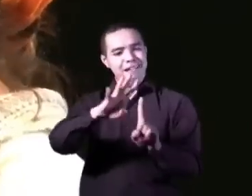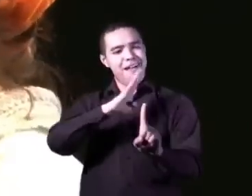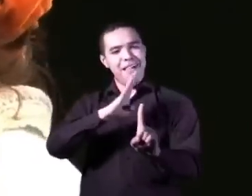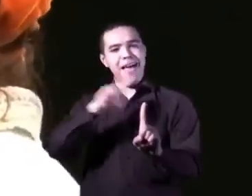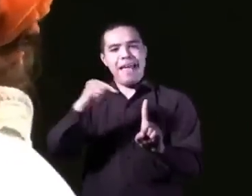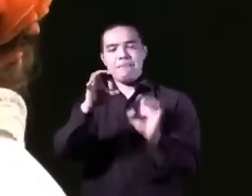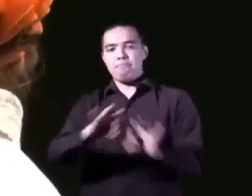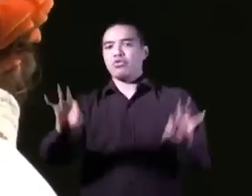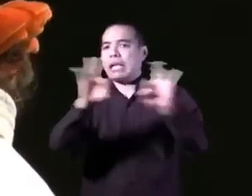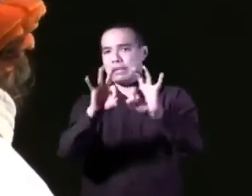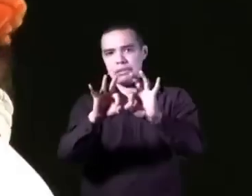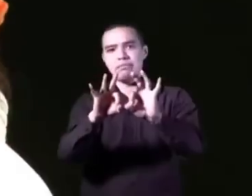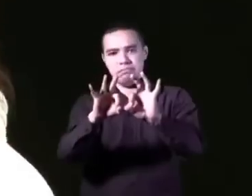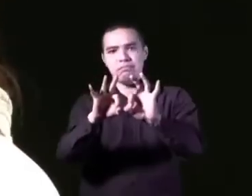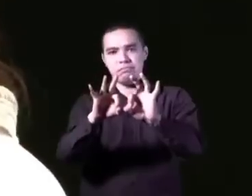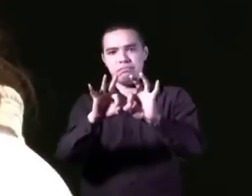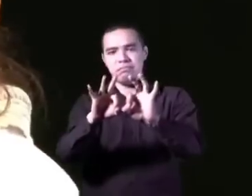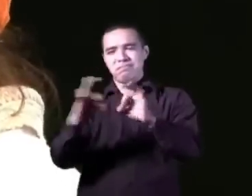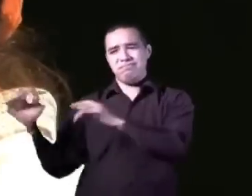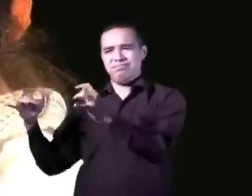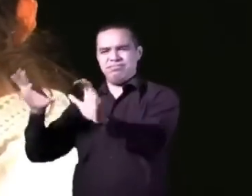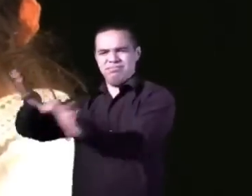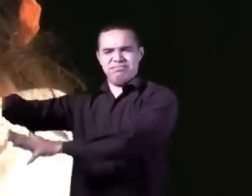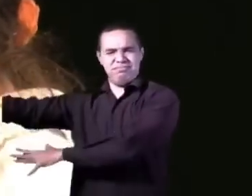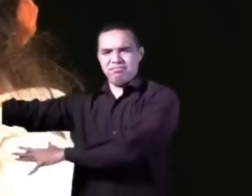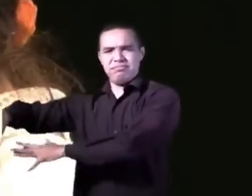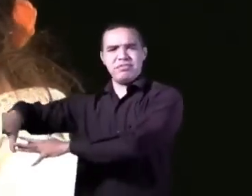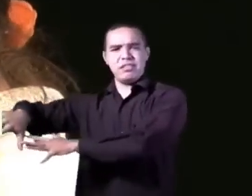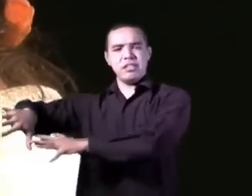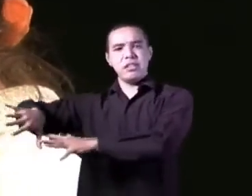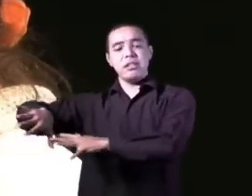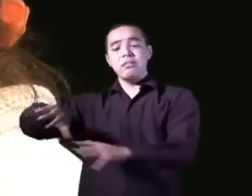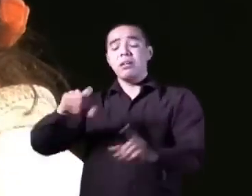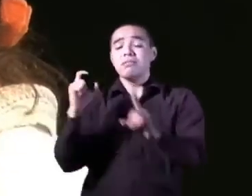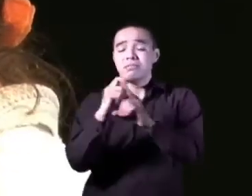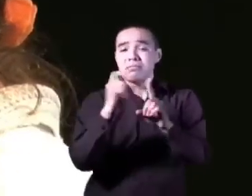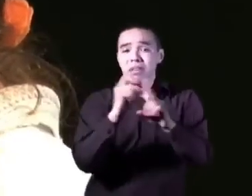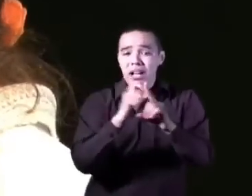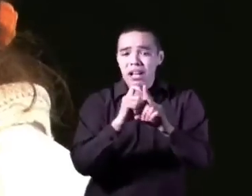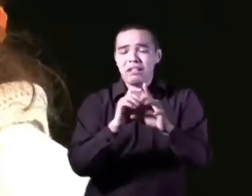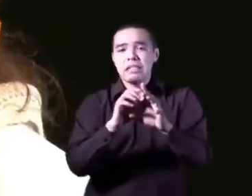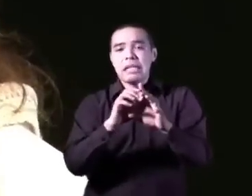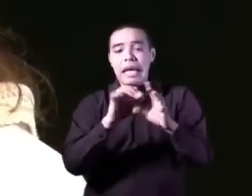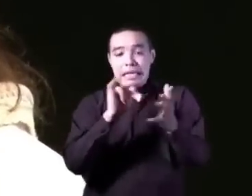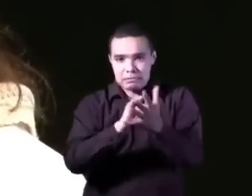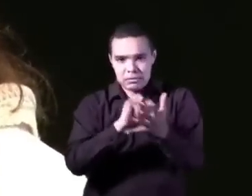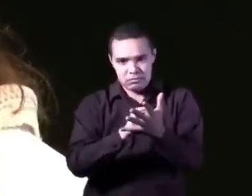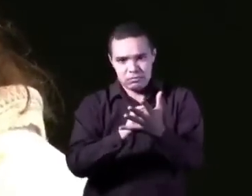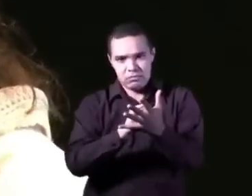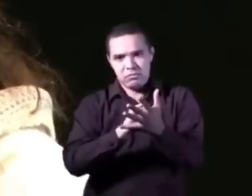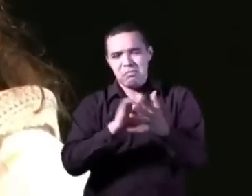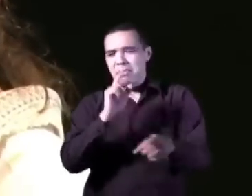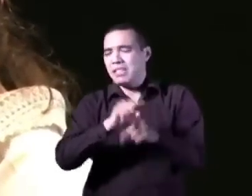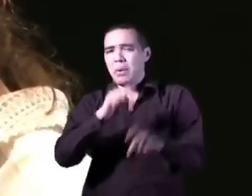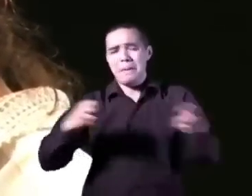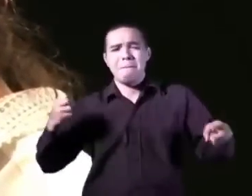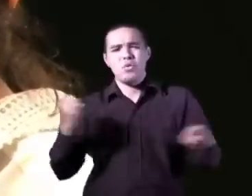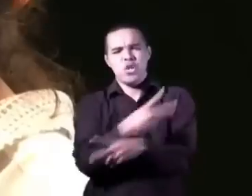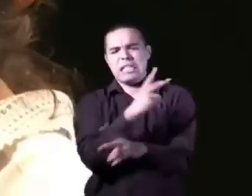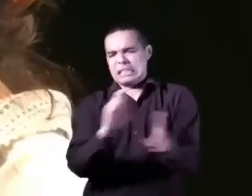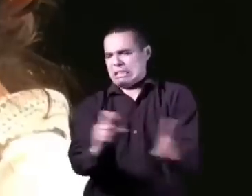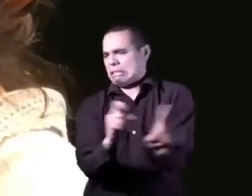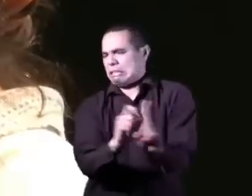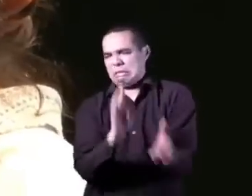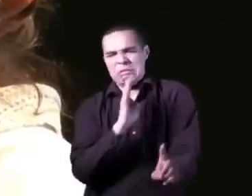Del horror, de la violencia de las palabras. Yo le quiero hablar de la sanación de las palabras.